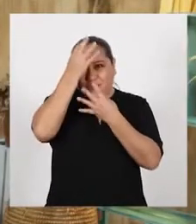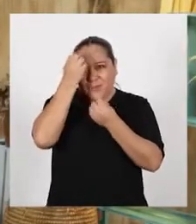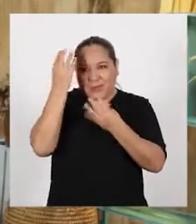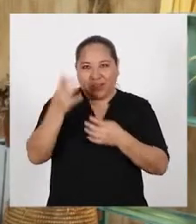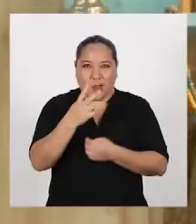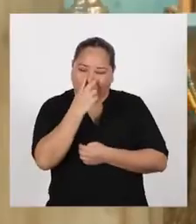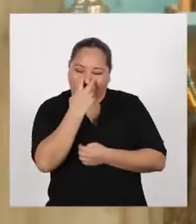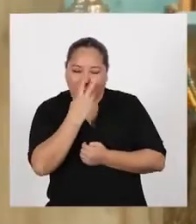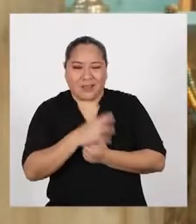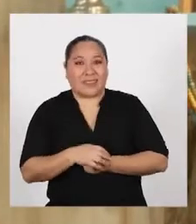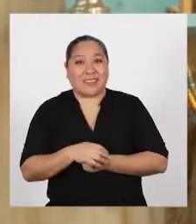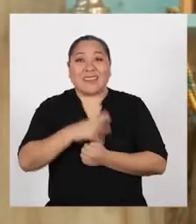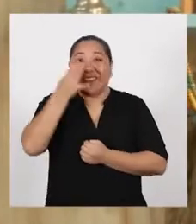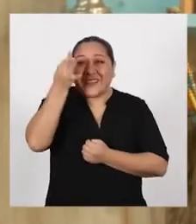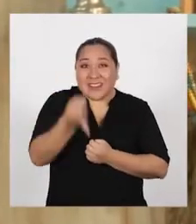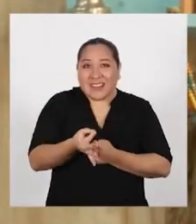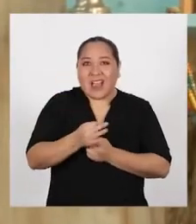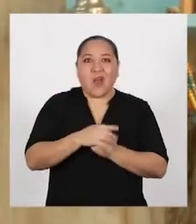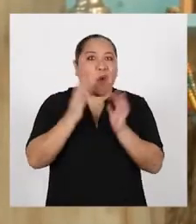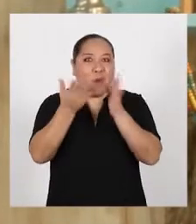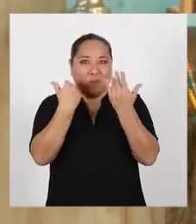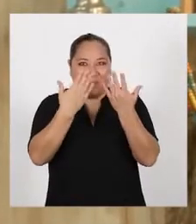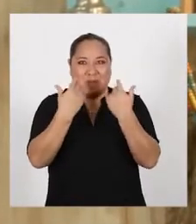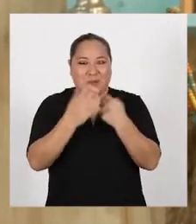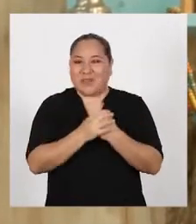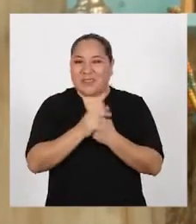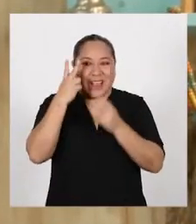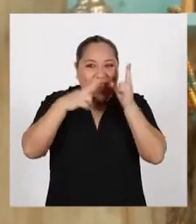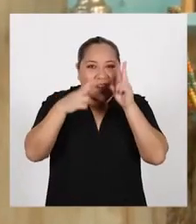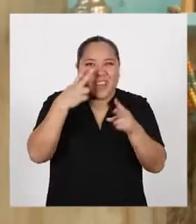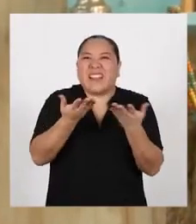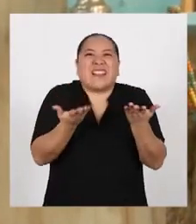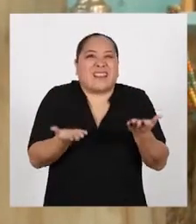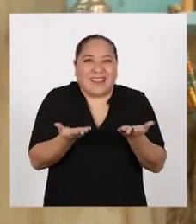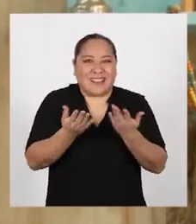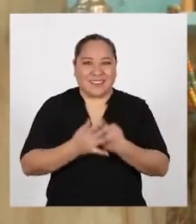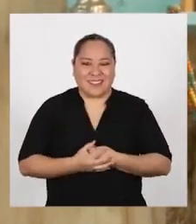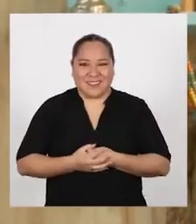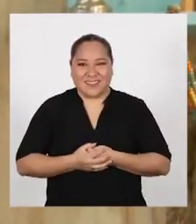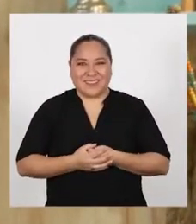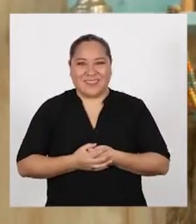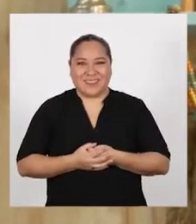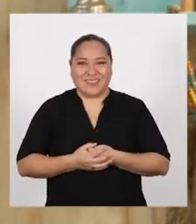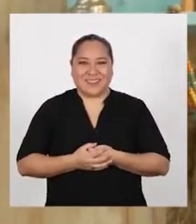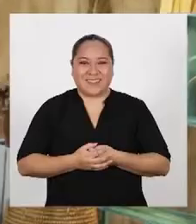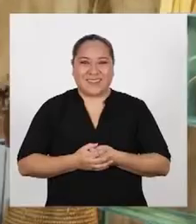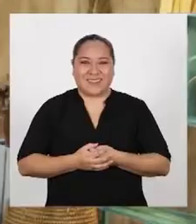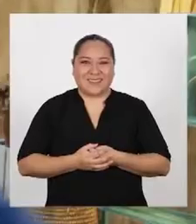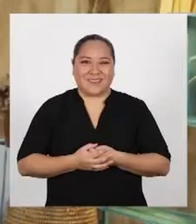curioso ¿En serio? ¿Qué esperamos? Vamos a ver de qué se trata